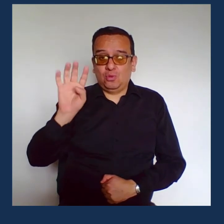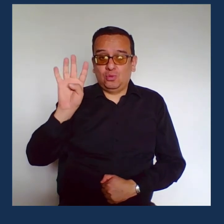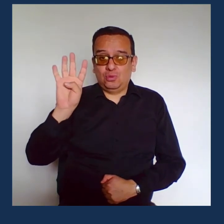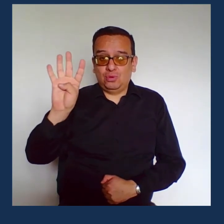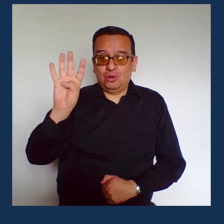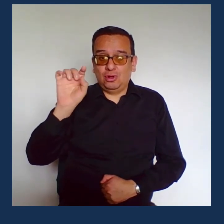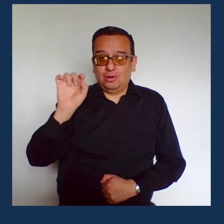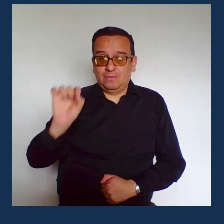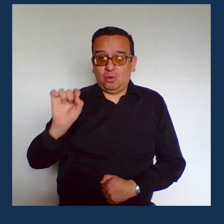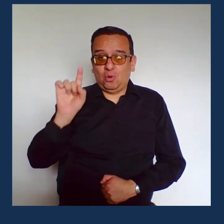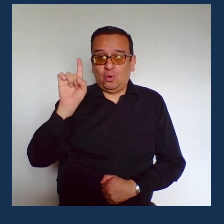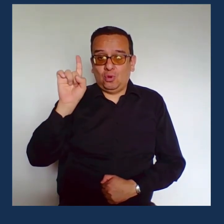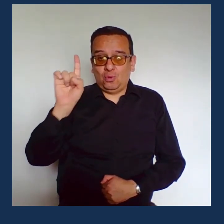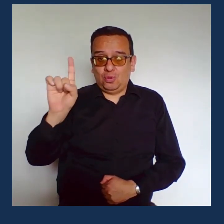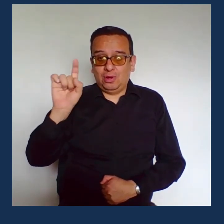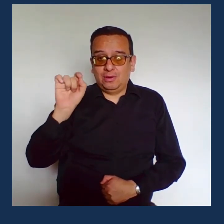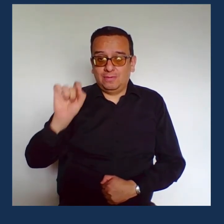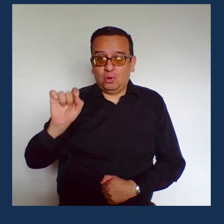imponerse